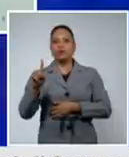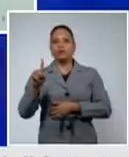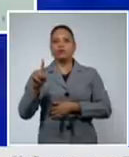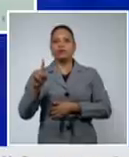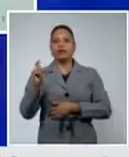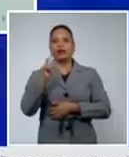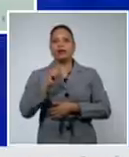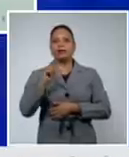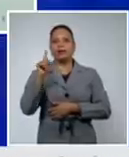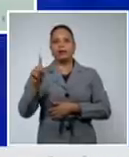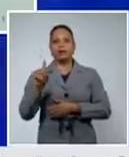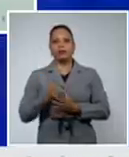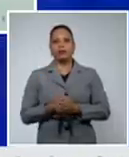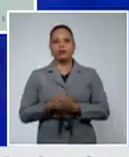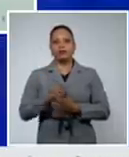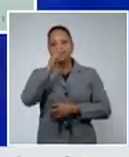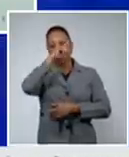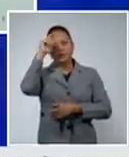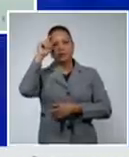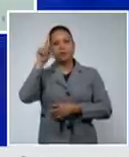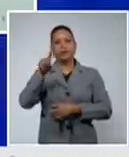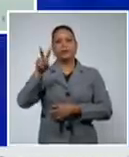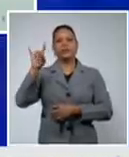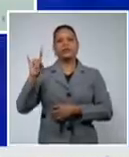Santiespíritu confirma 29 casos